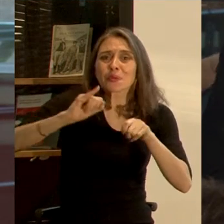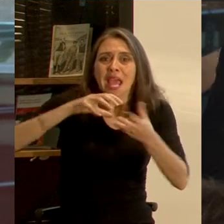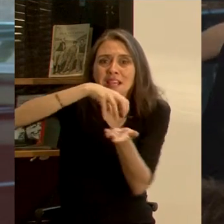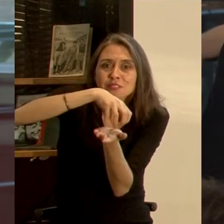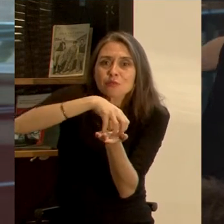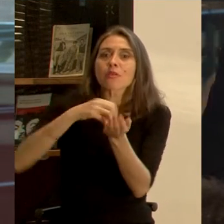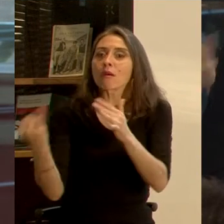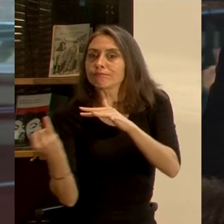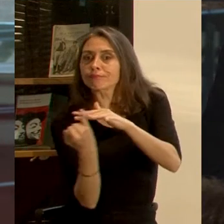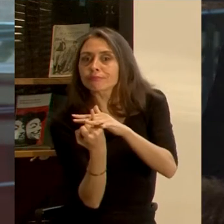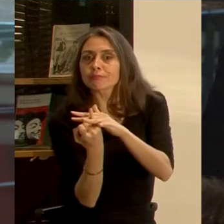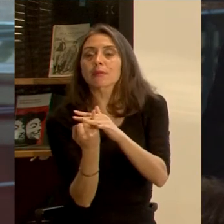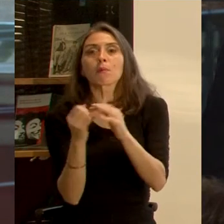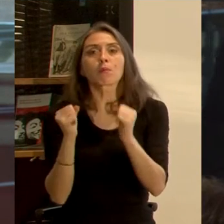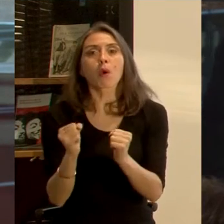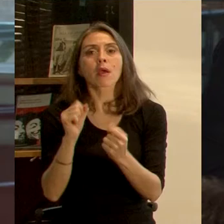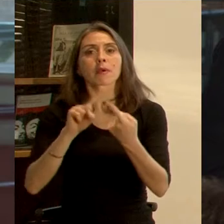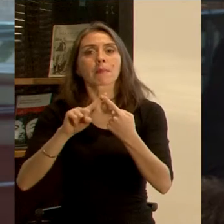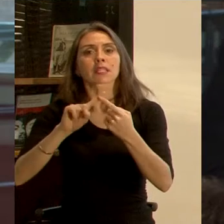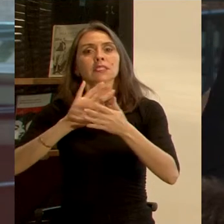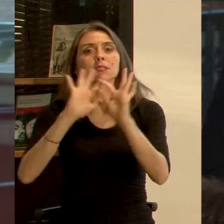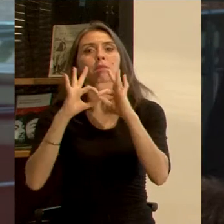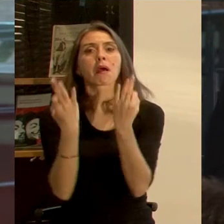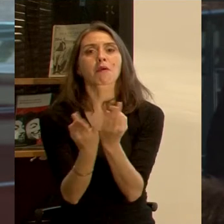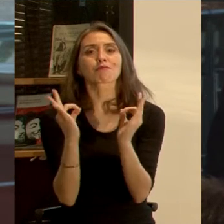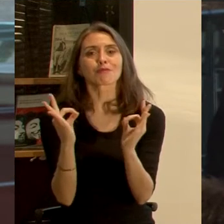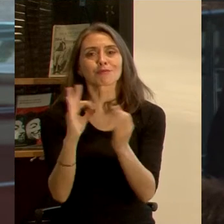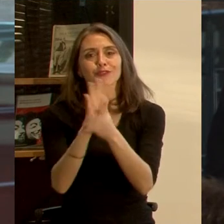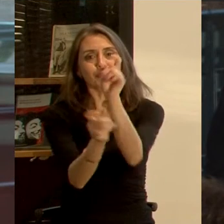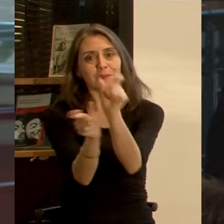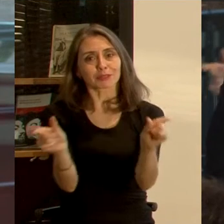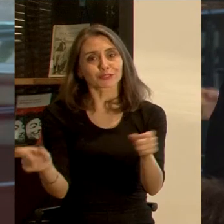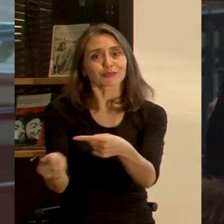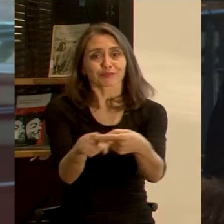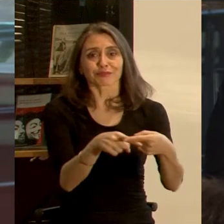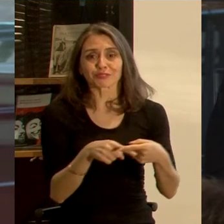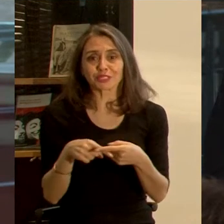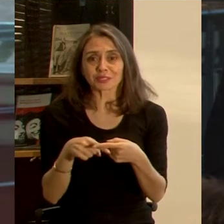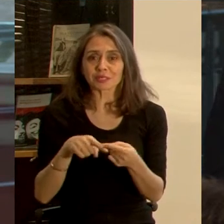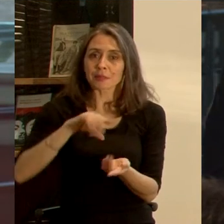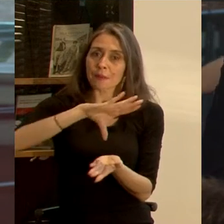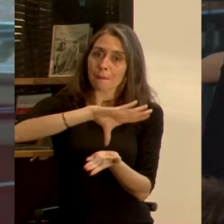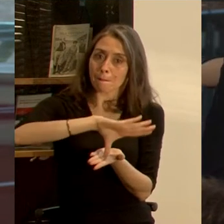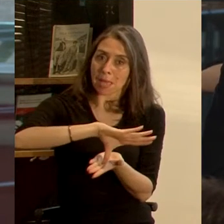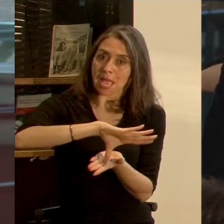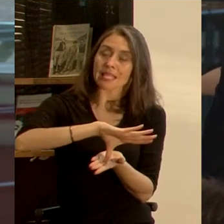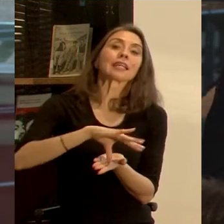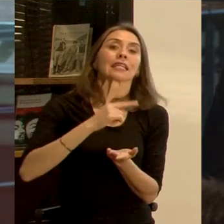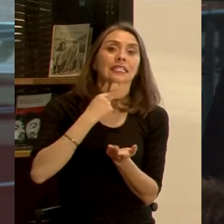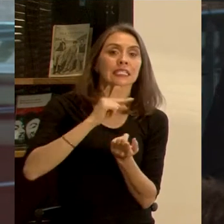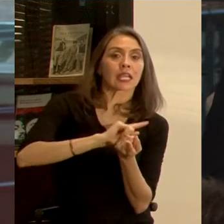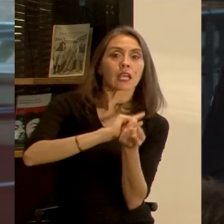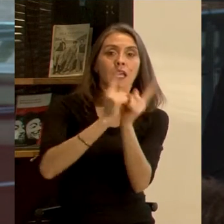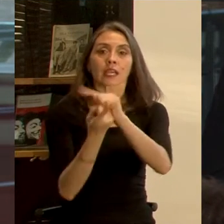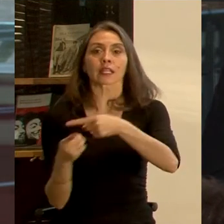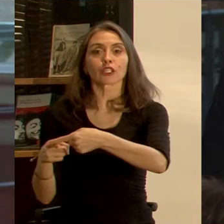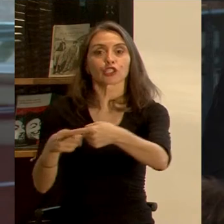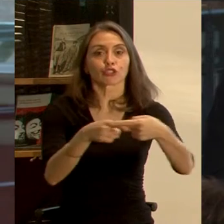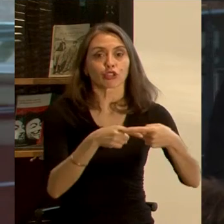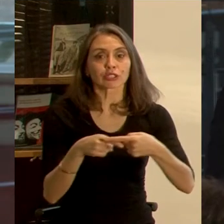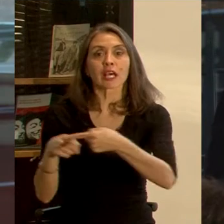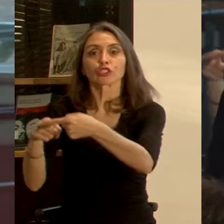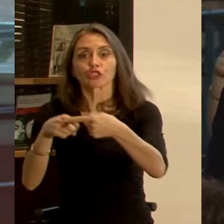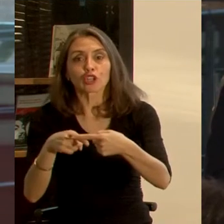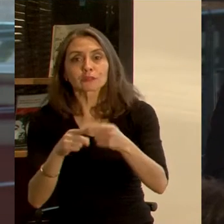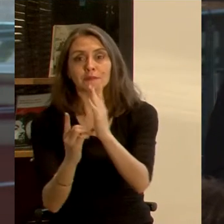permita la participación plena y efectiva de todas las personas en la sociedad. Un país que decide caminar hacia la sociedad o